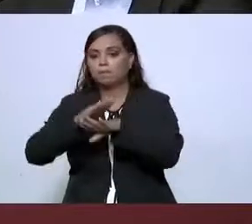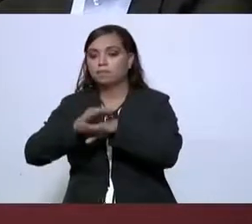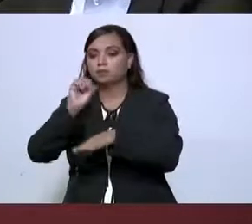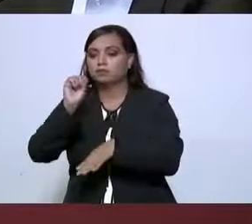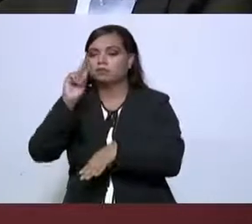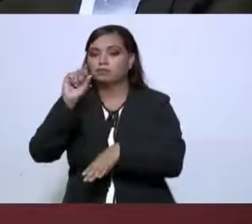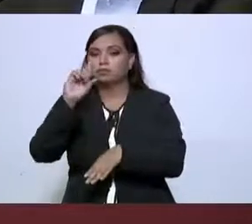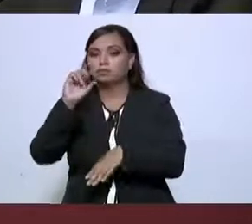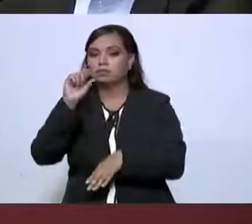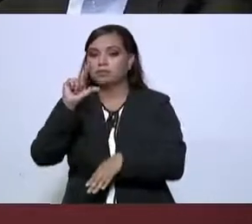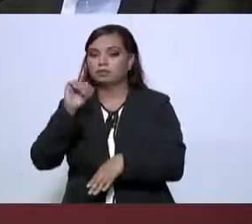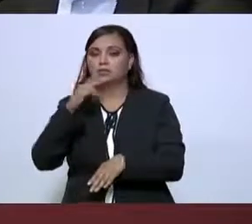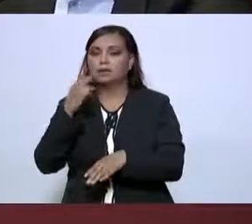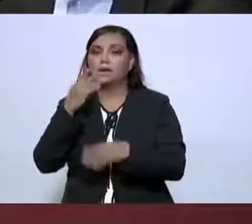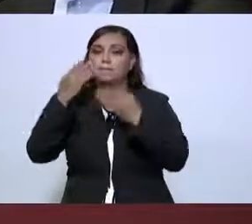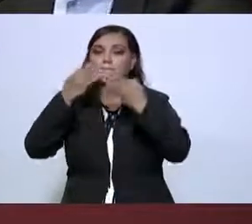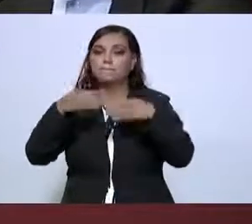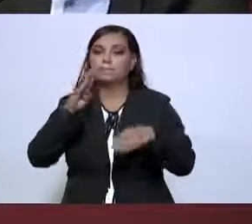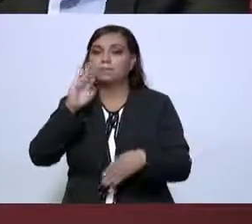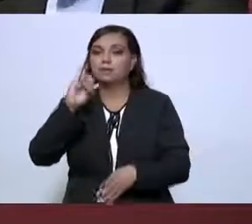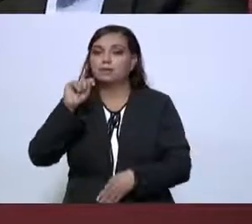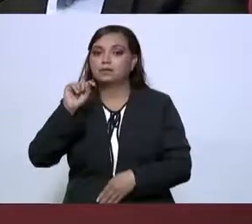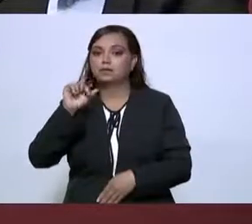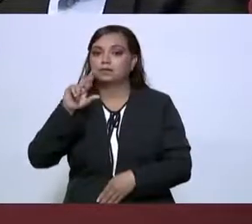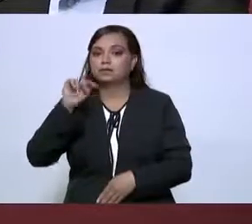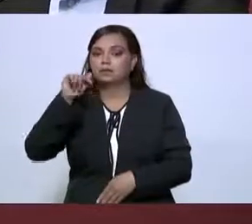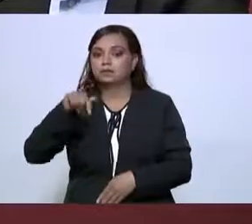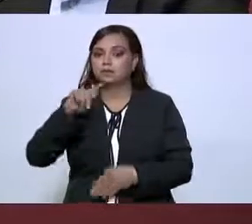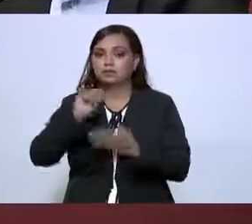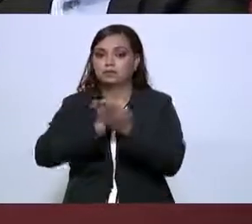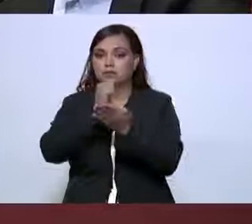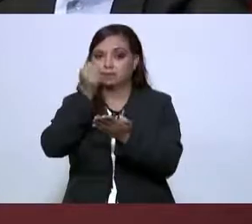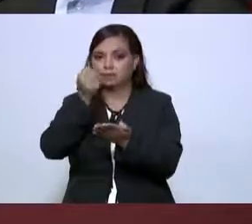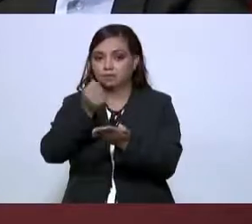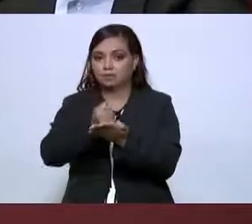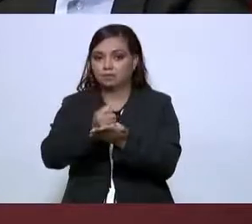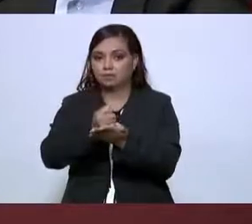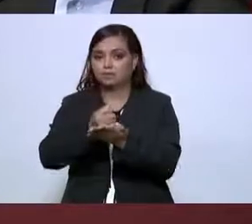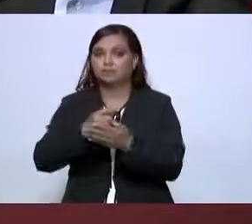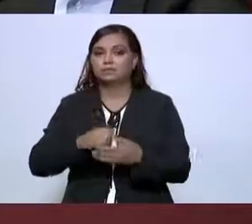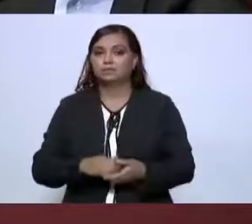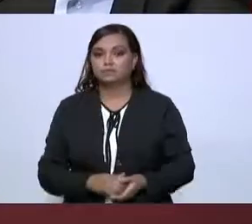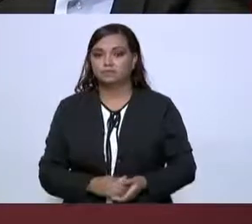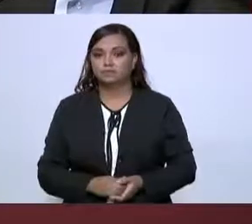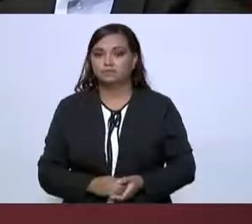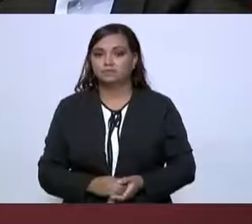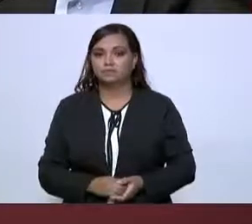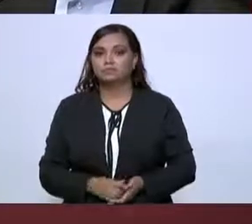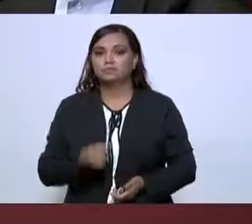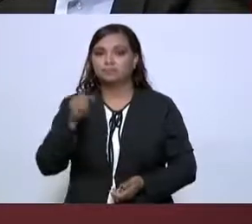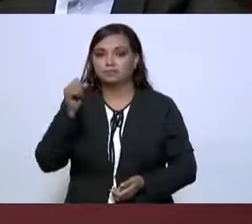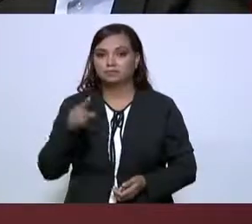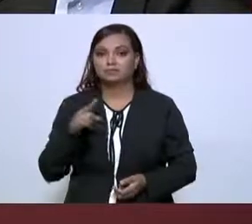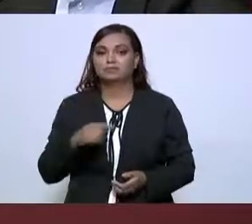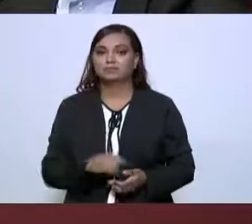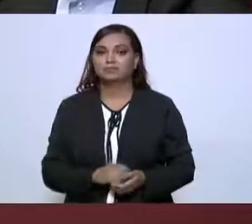que el Banco del Bienestar aquí en Tamaulipas. También